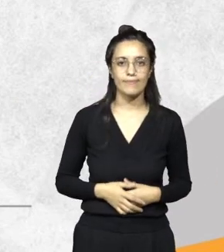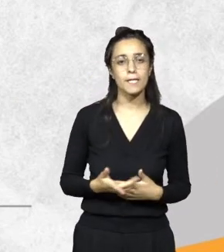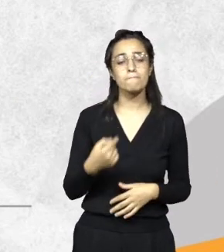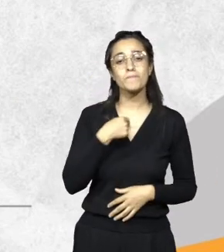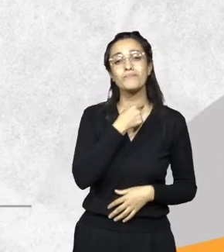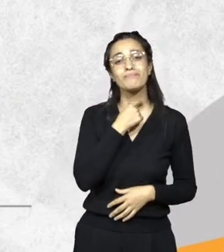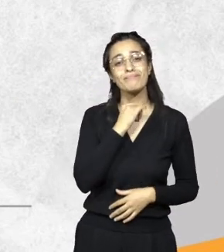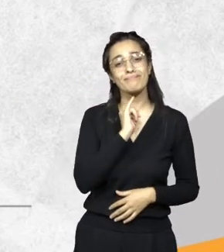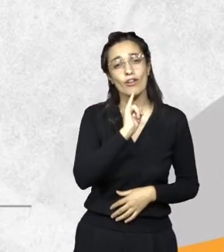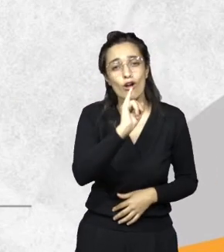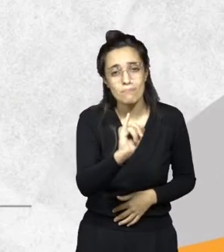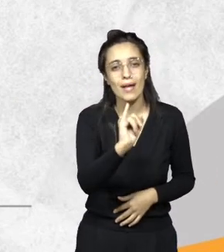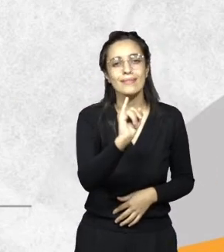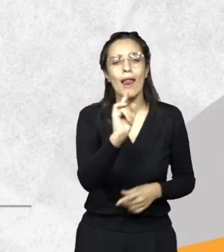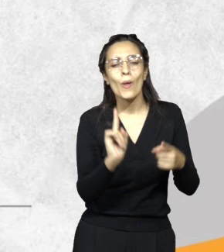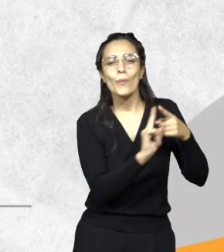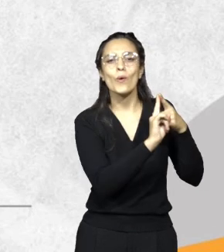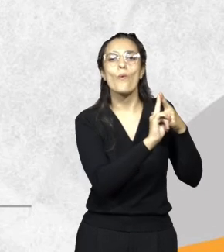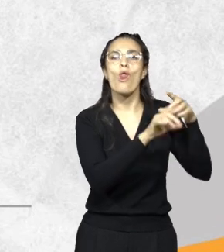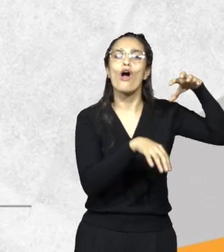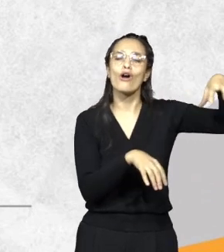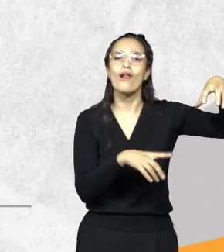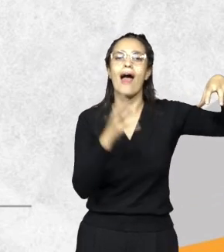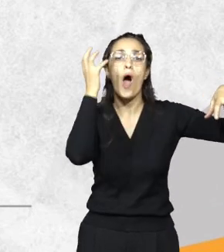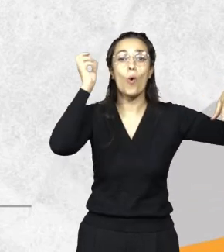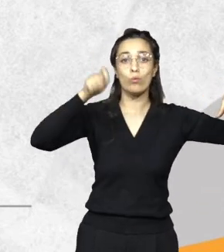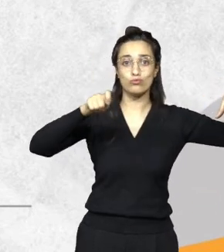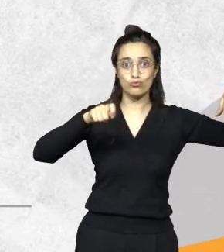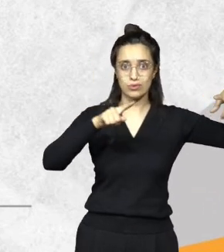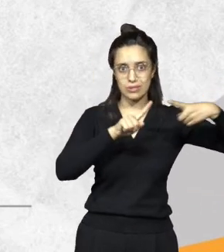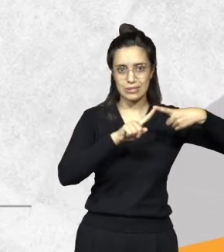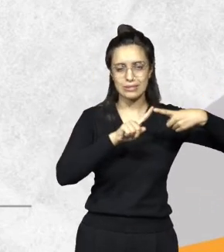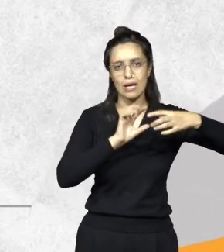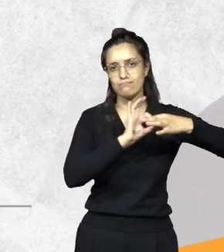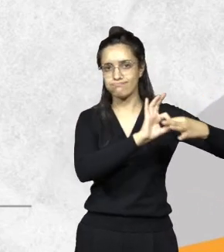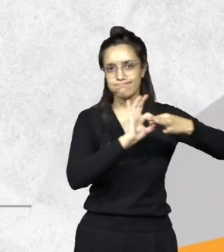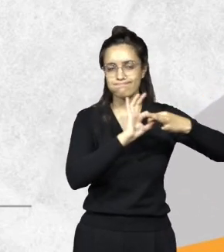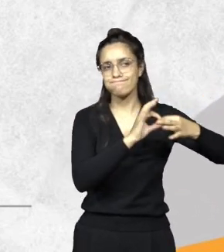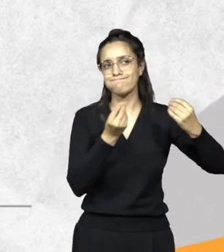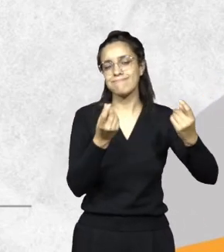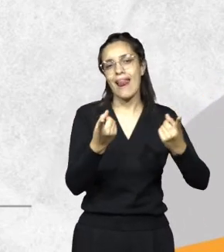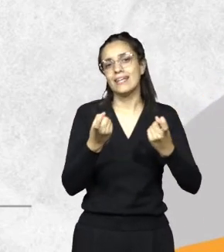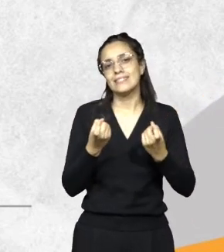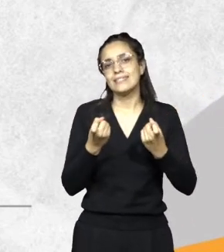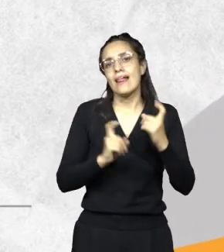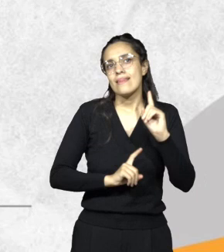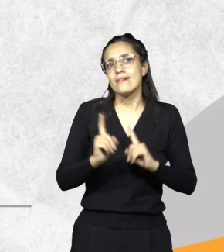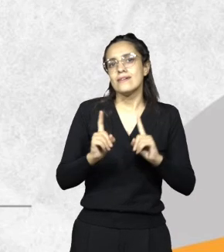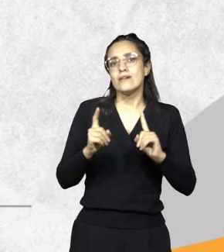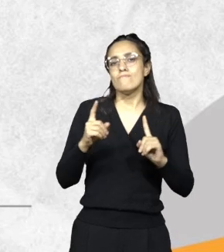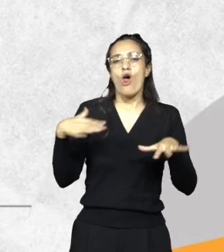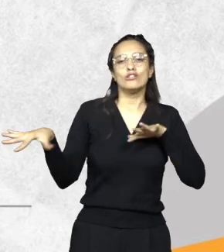vínculo con la justicia, es porque surge la necesidad de realizar procedimientos u operativos de manera